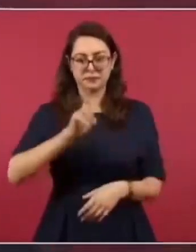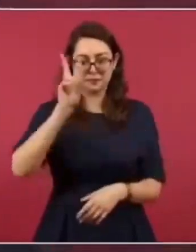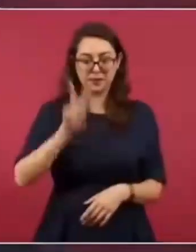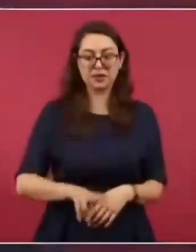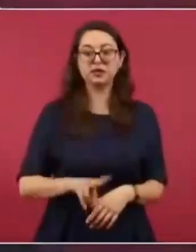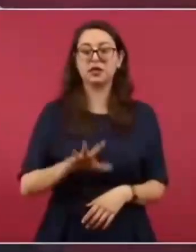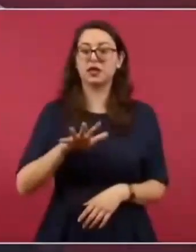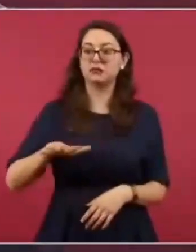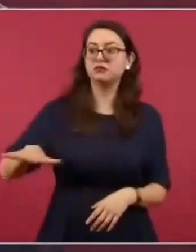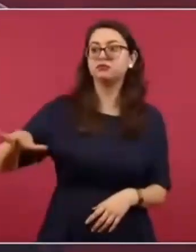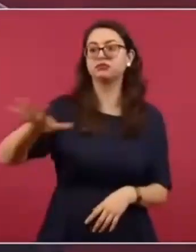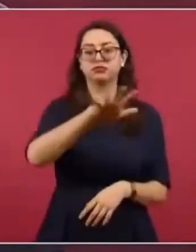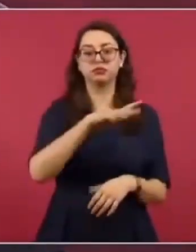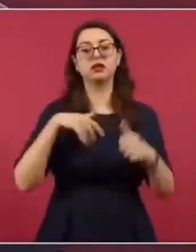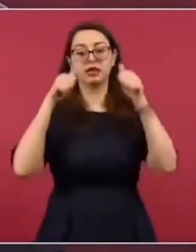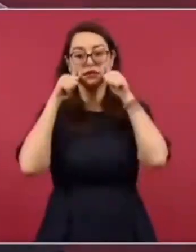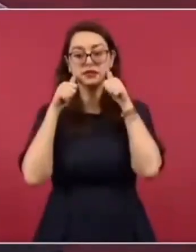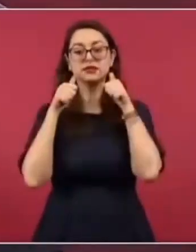las causas.